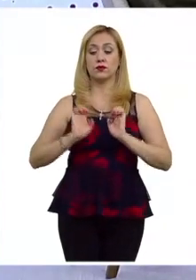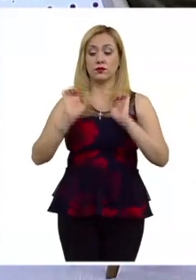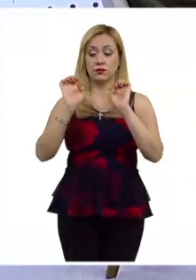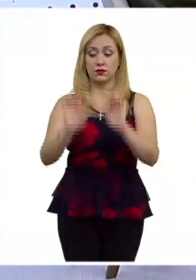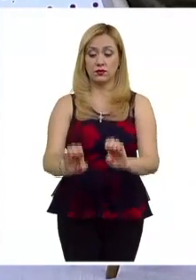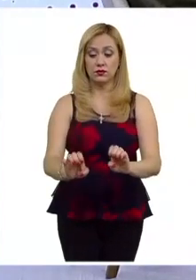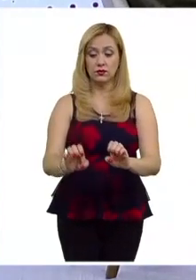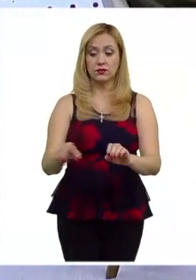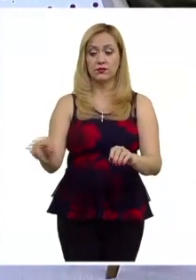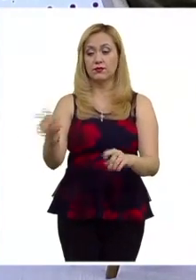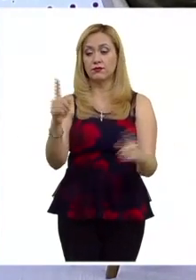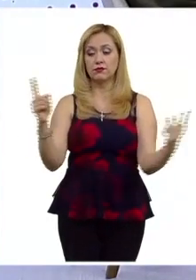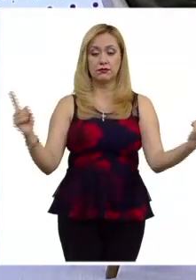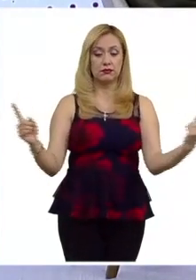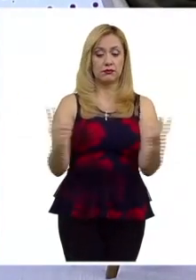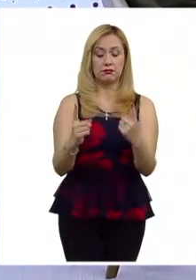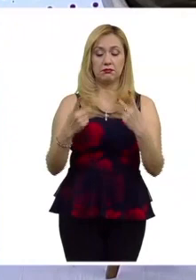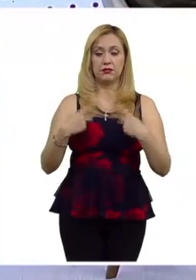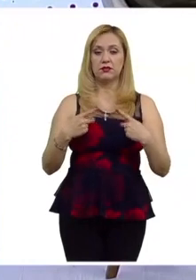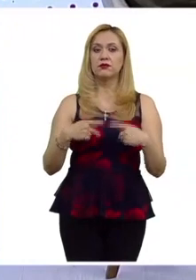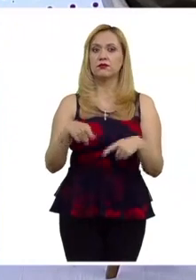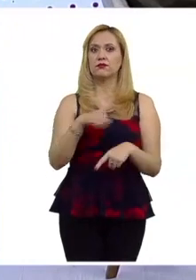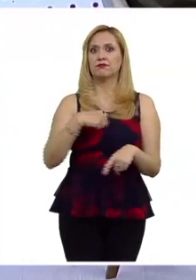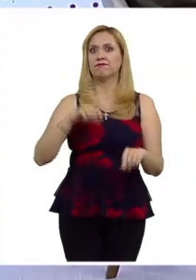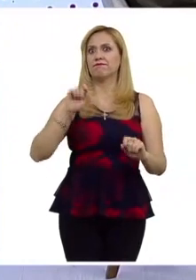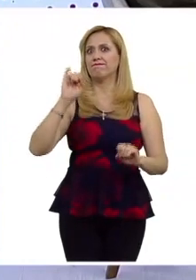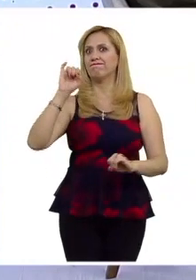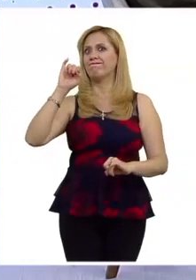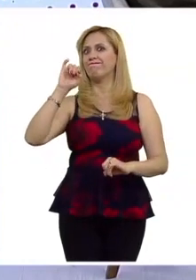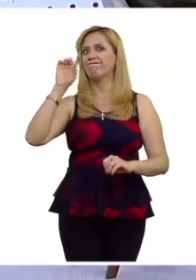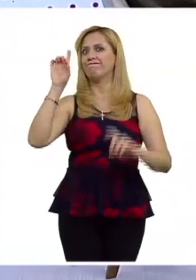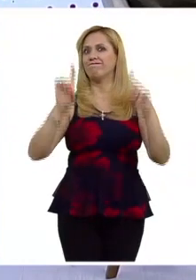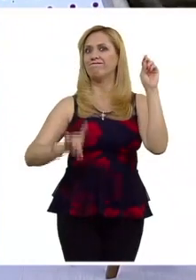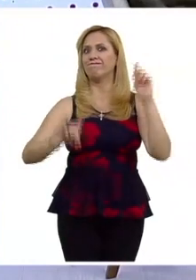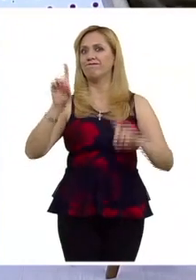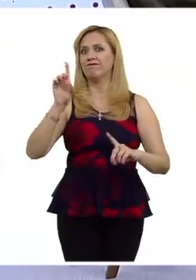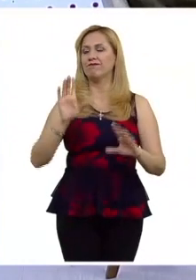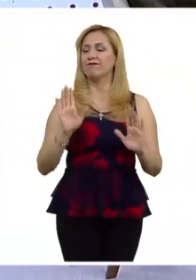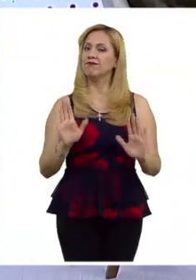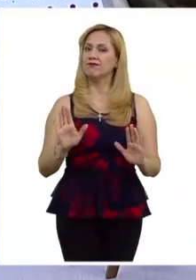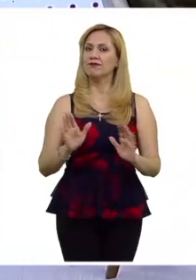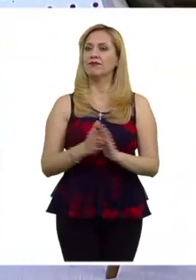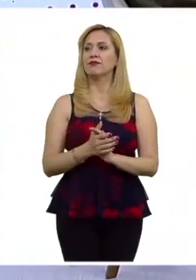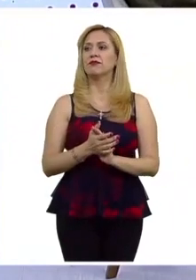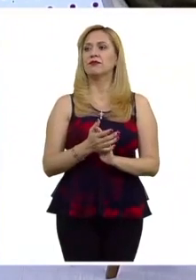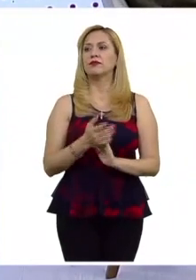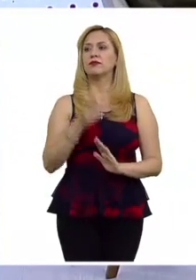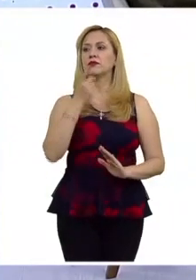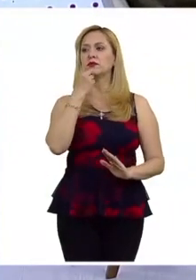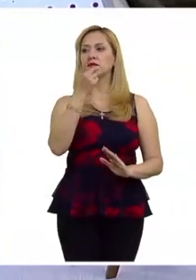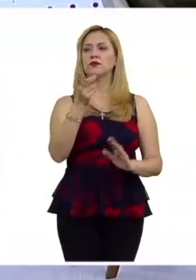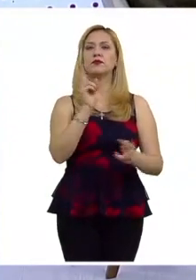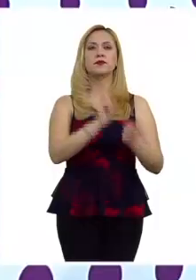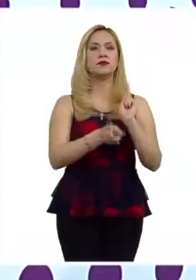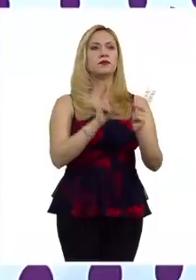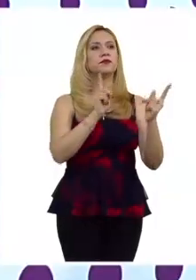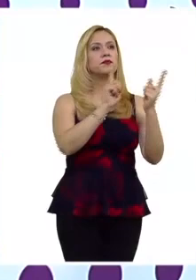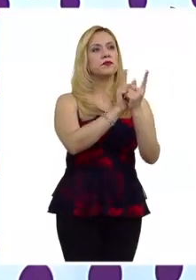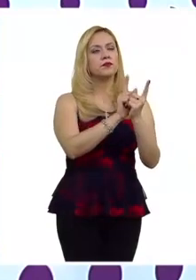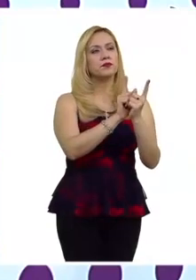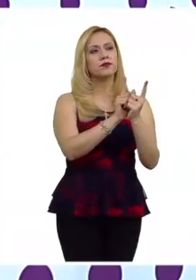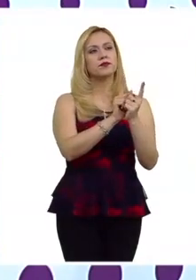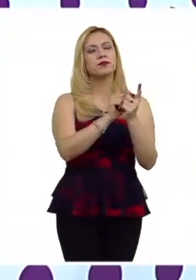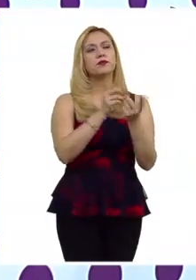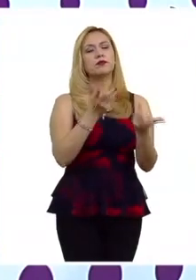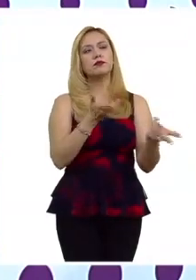en el ámbito privado nos deja ciertas dudas o sea hablábamos abiertamente con Jorge y era